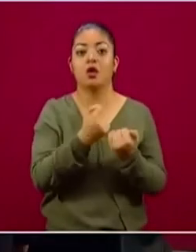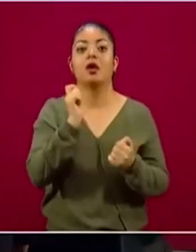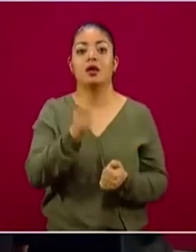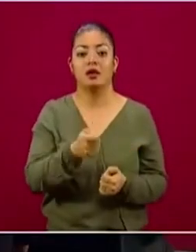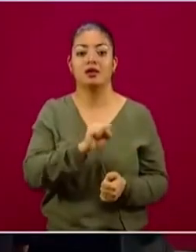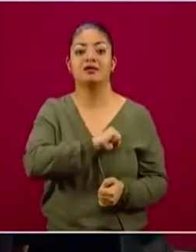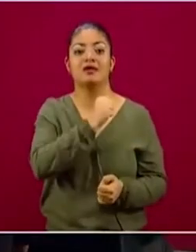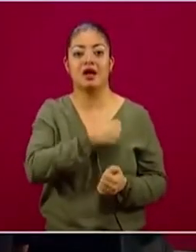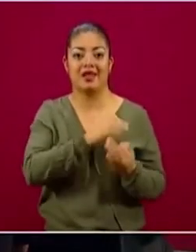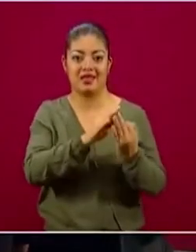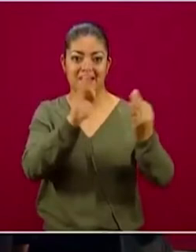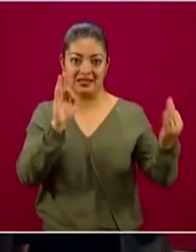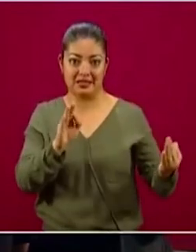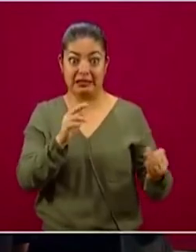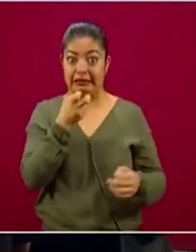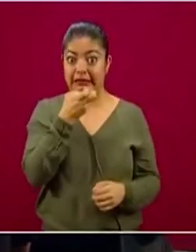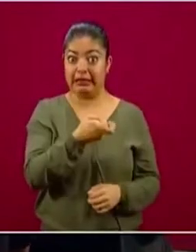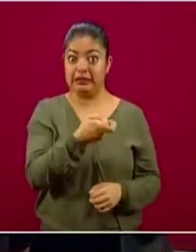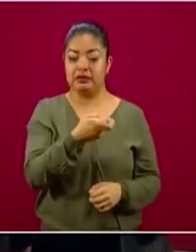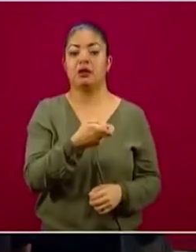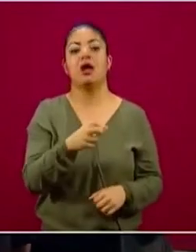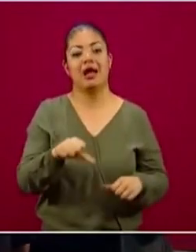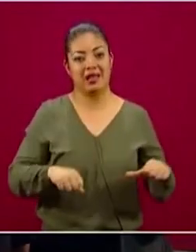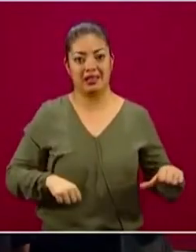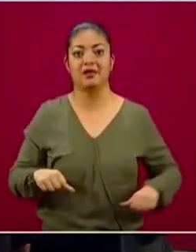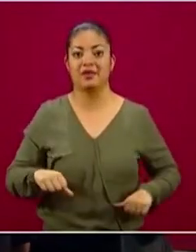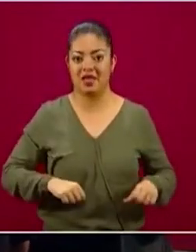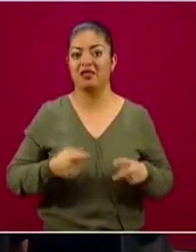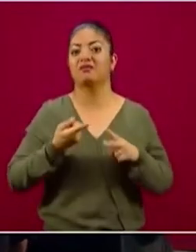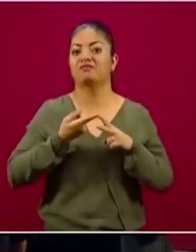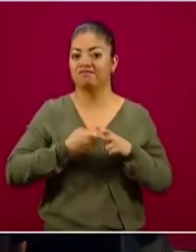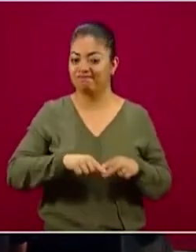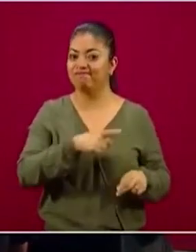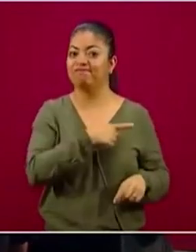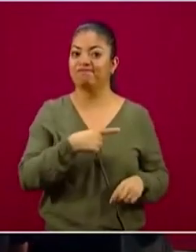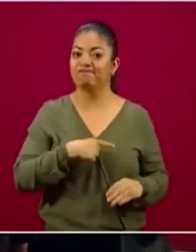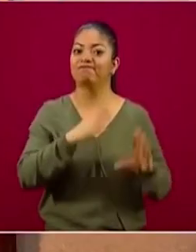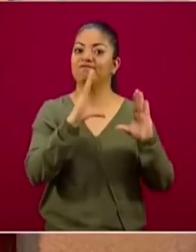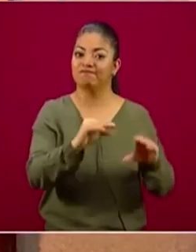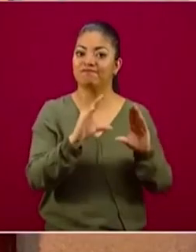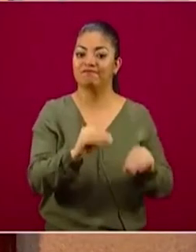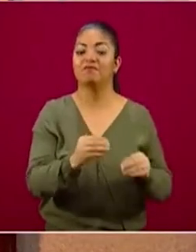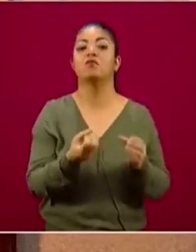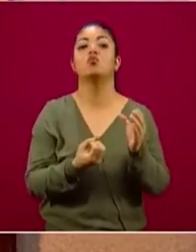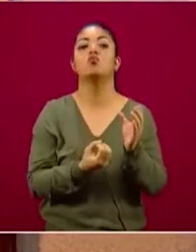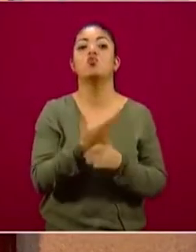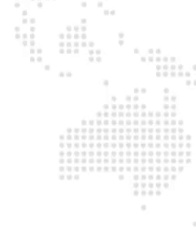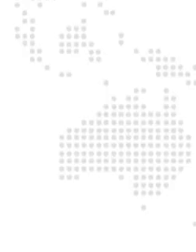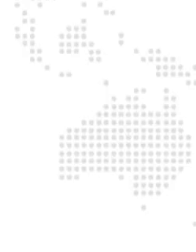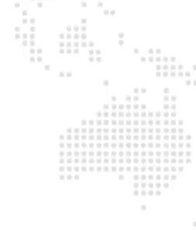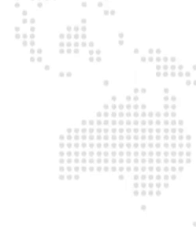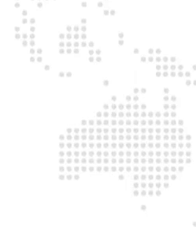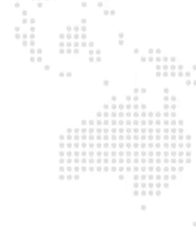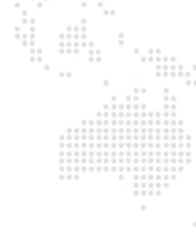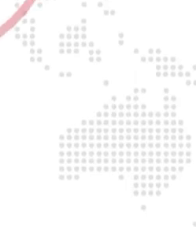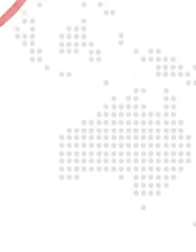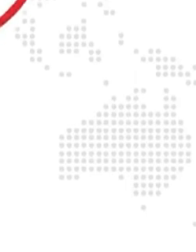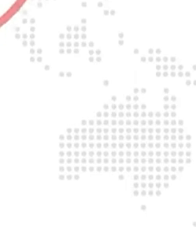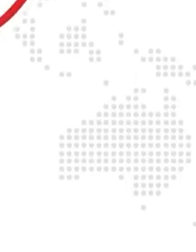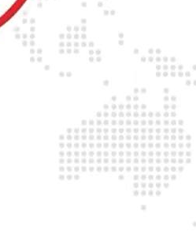distancia. Y esas serán las actividades que vamos a tener que trabajar en esta nueva normalidad. ¡Gracias!